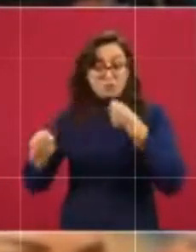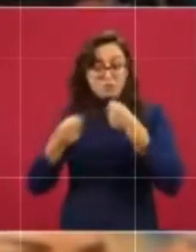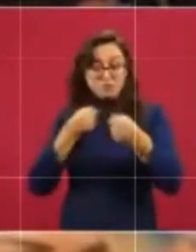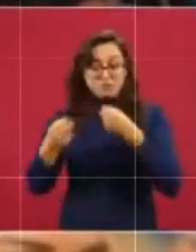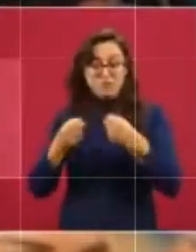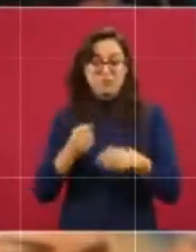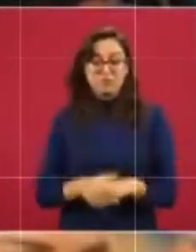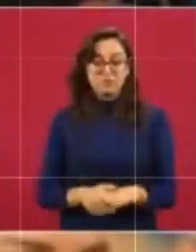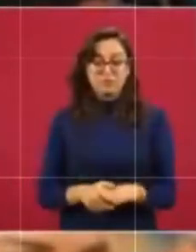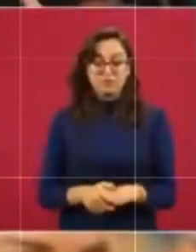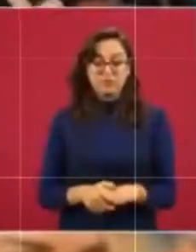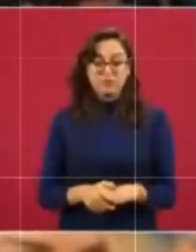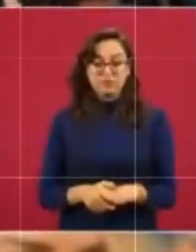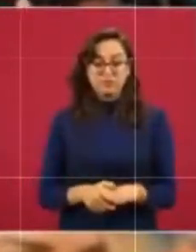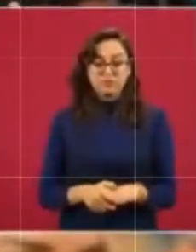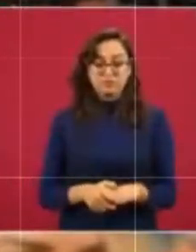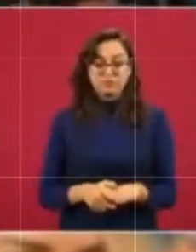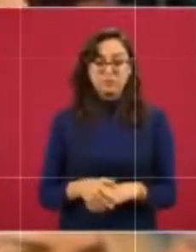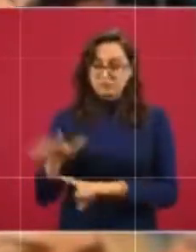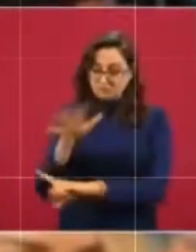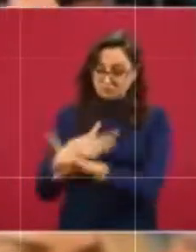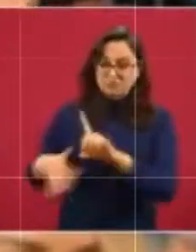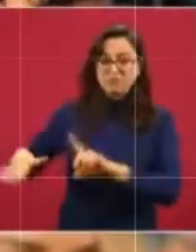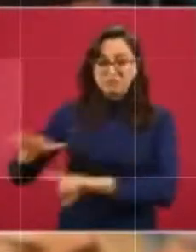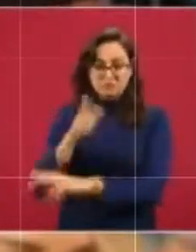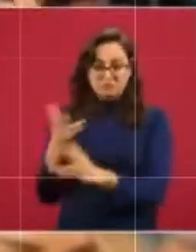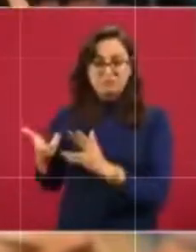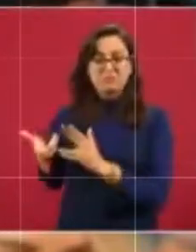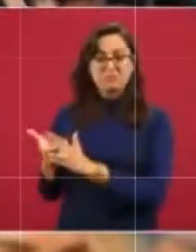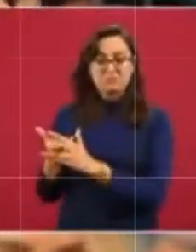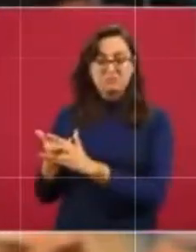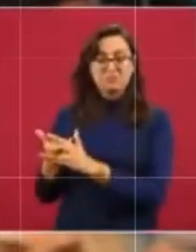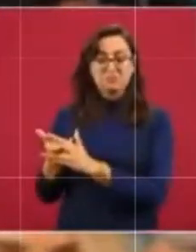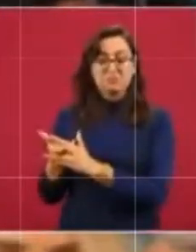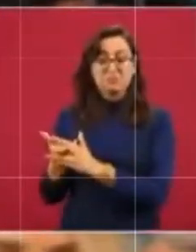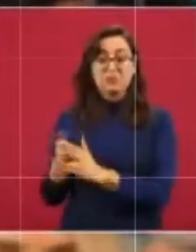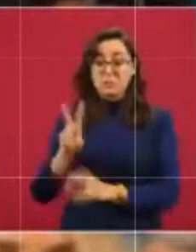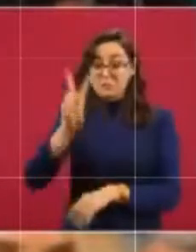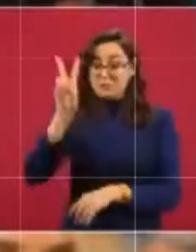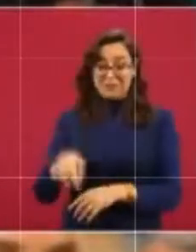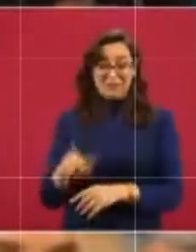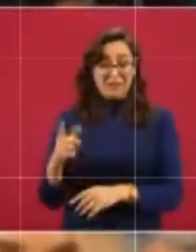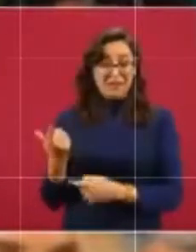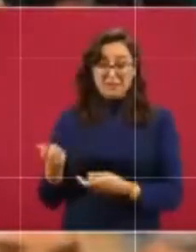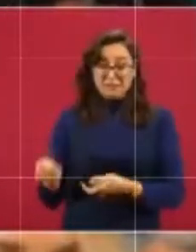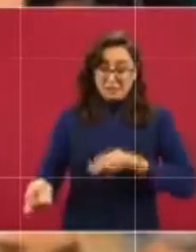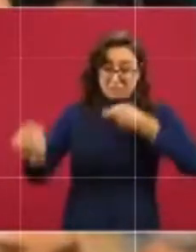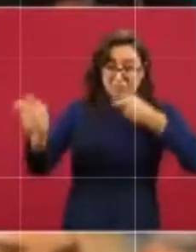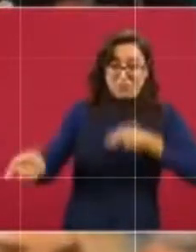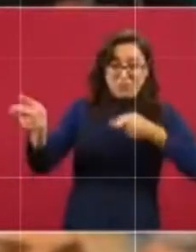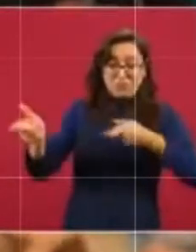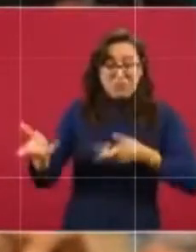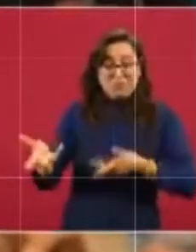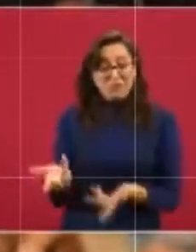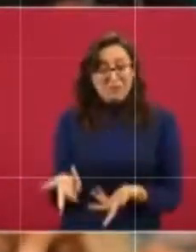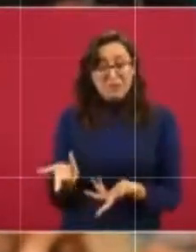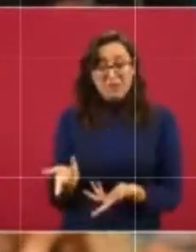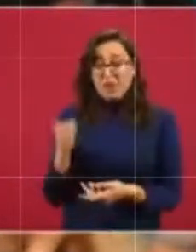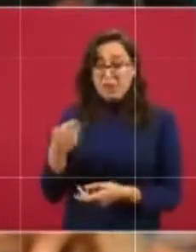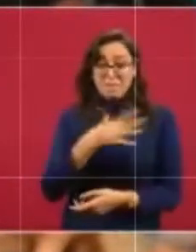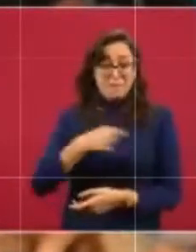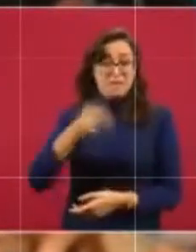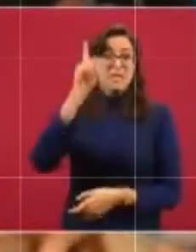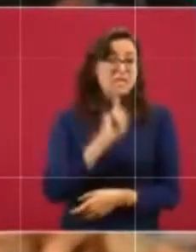Y en la situación en que fue asesinada, armas de altísimo poder, mi hija y cada una de las otras